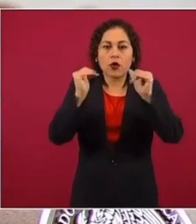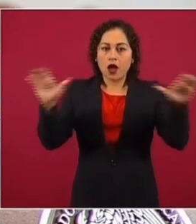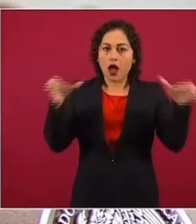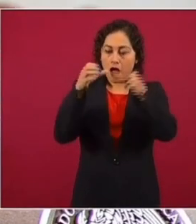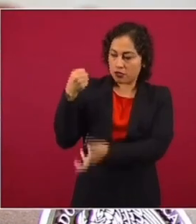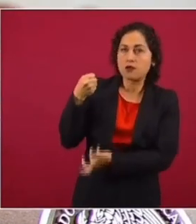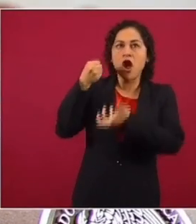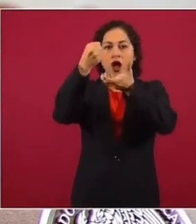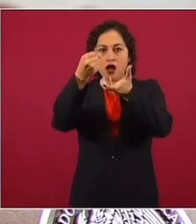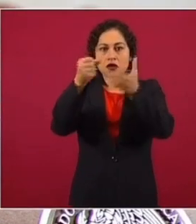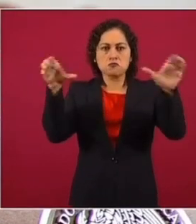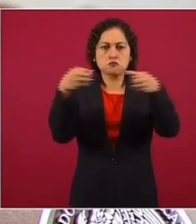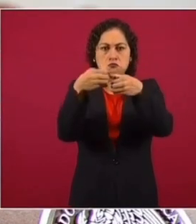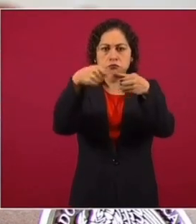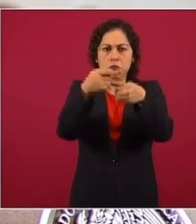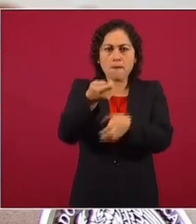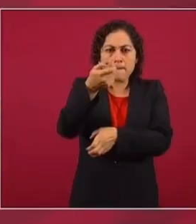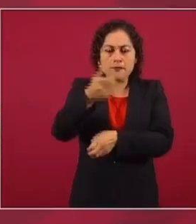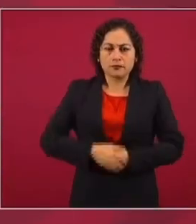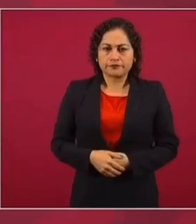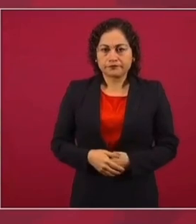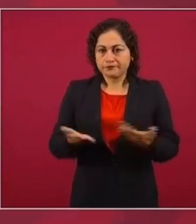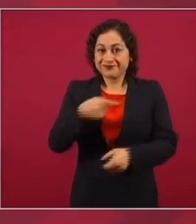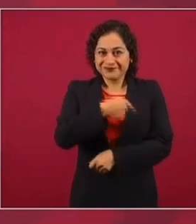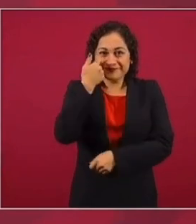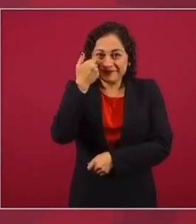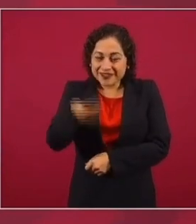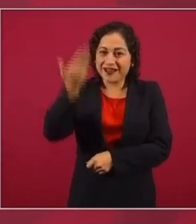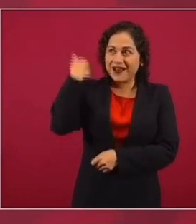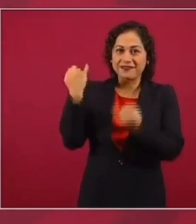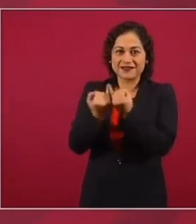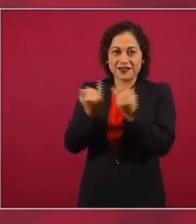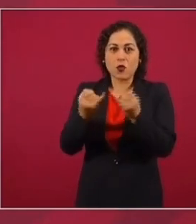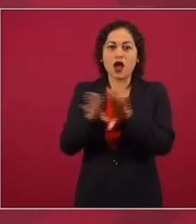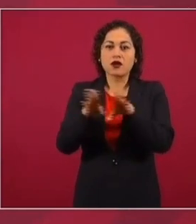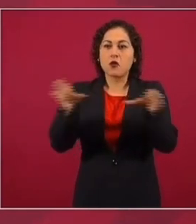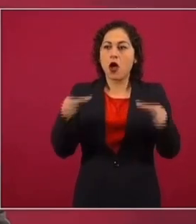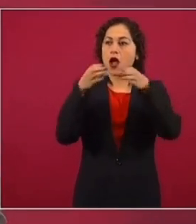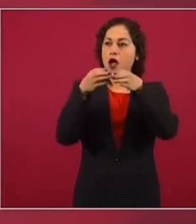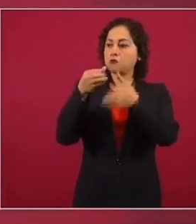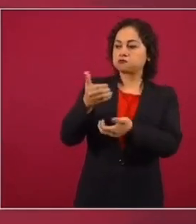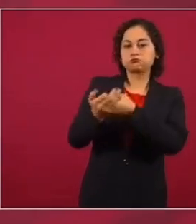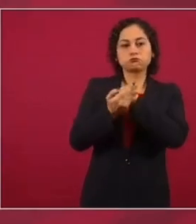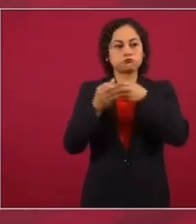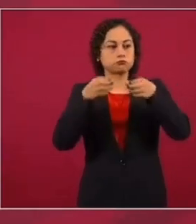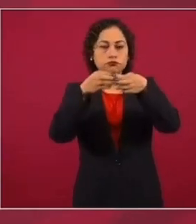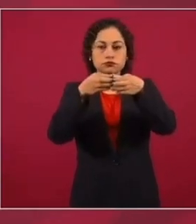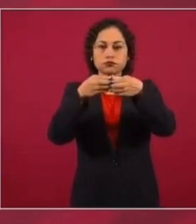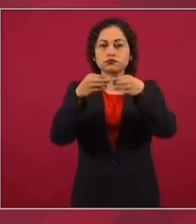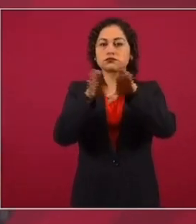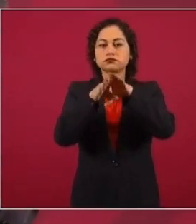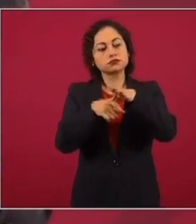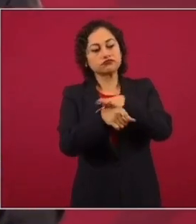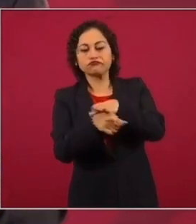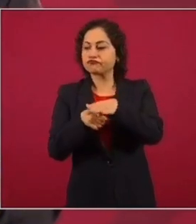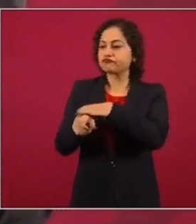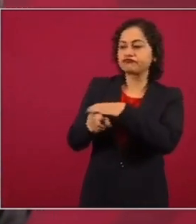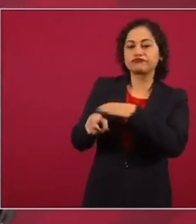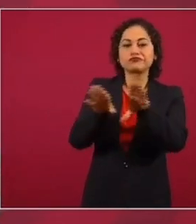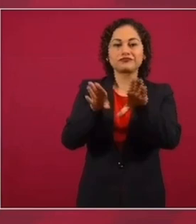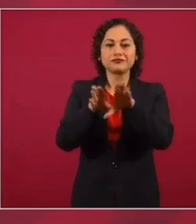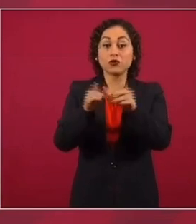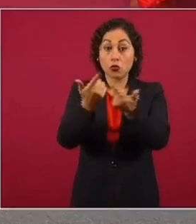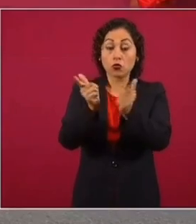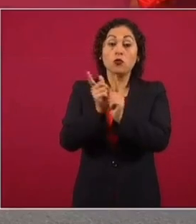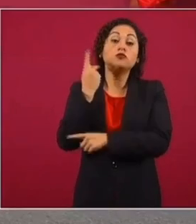en unas cuantas manos. Que siga habiendo, como era antes, partidas de moches, donde se reparten los políticos el